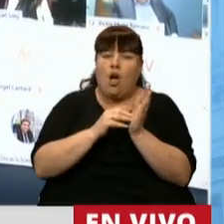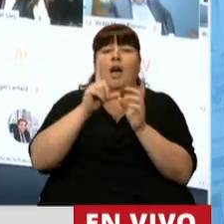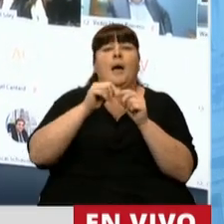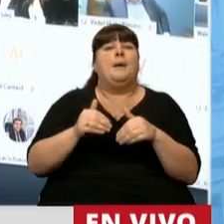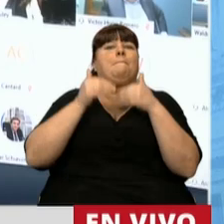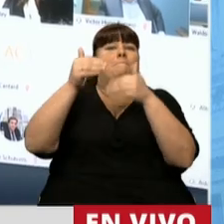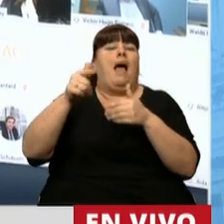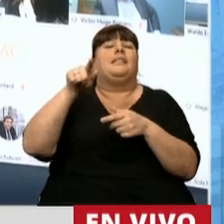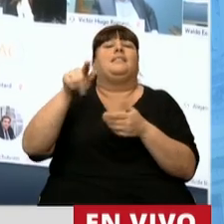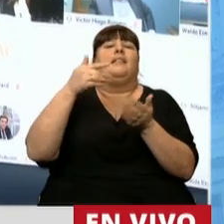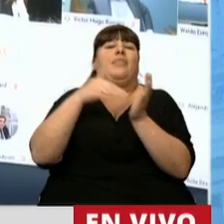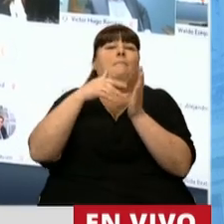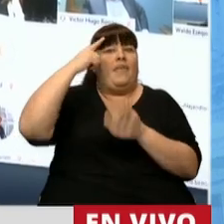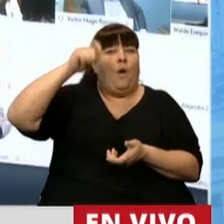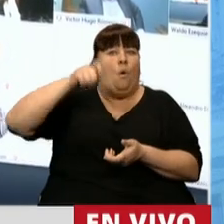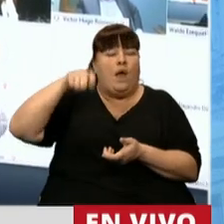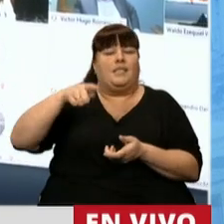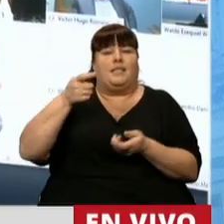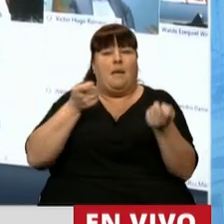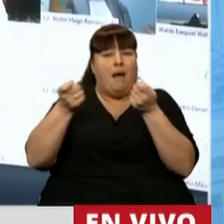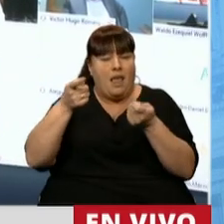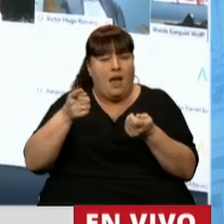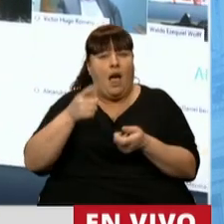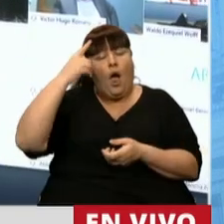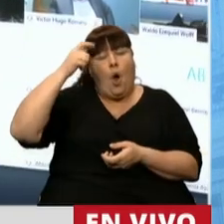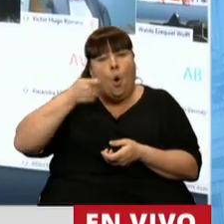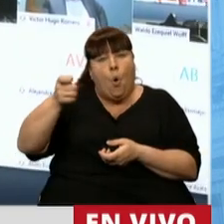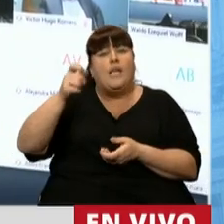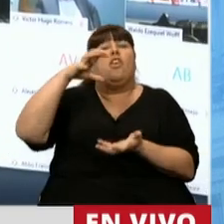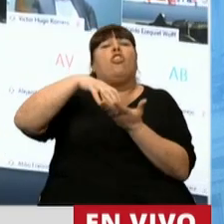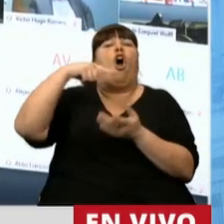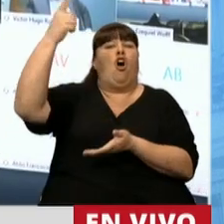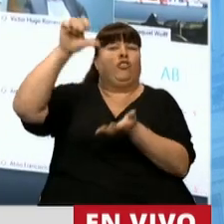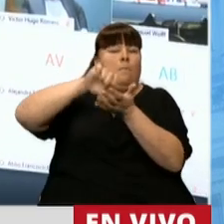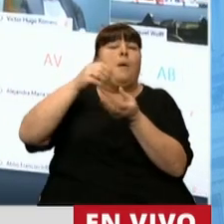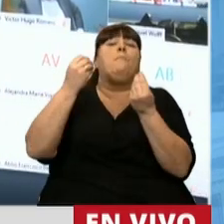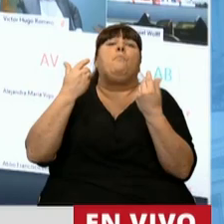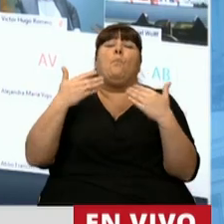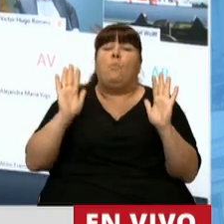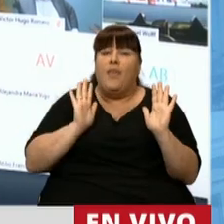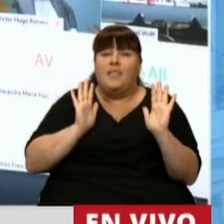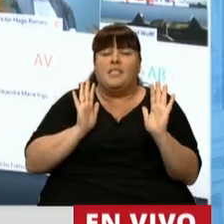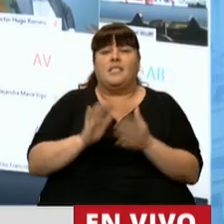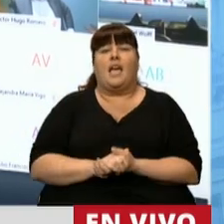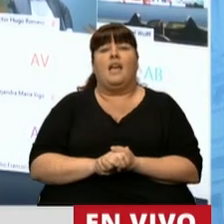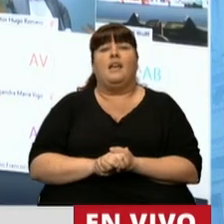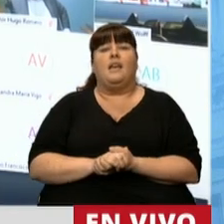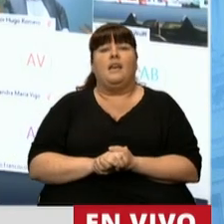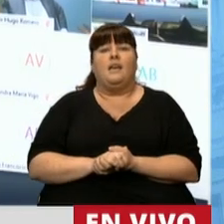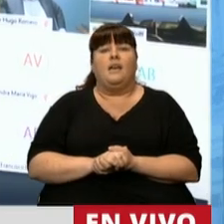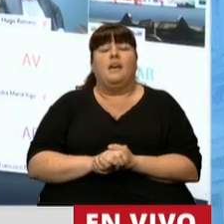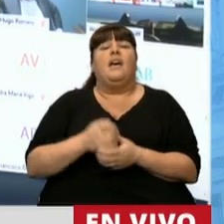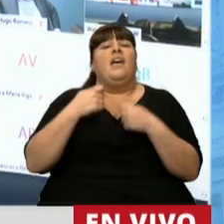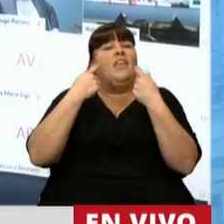prórroga de jurisdicción a favor de los tribunales arbitrales y judiciales con sede en el extranjero porque puede presentarse la necesidad